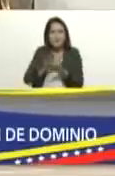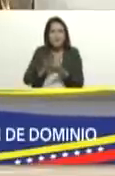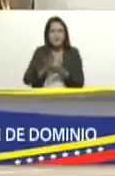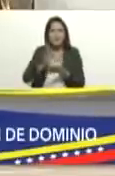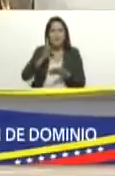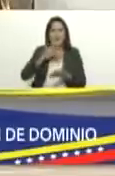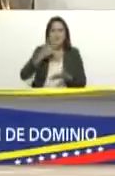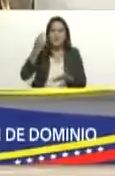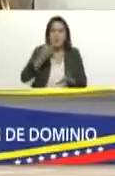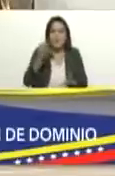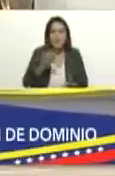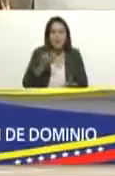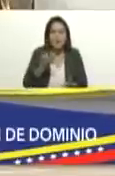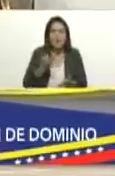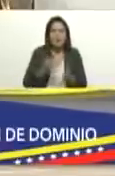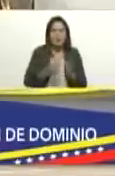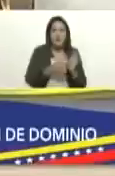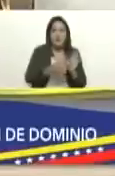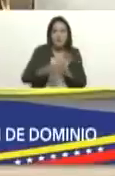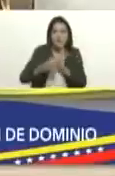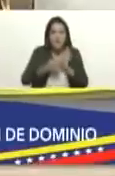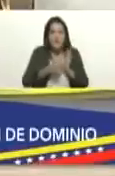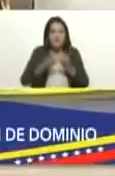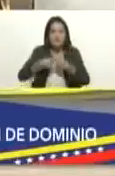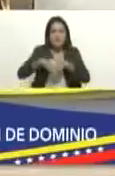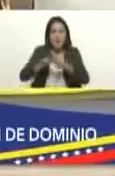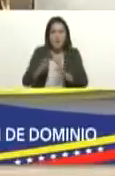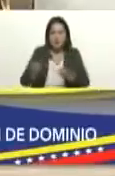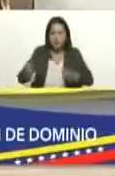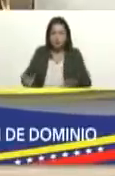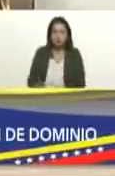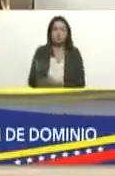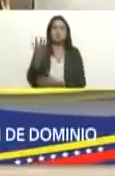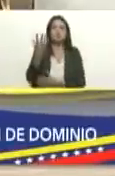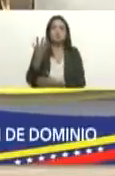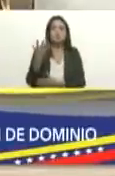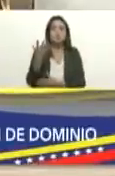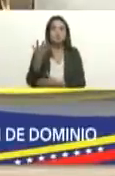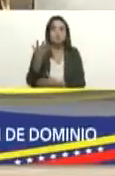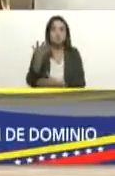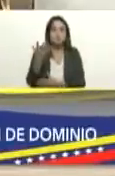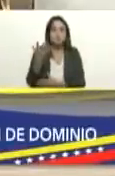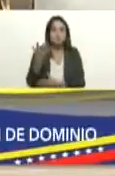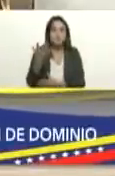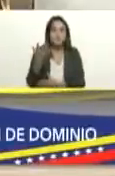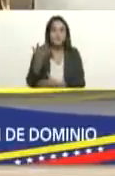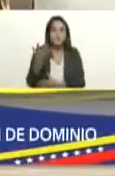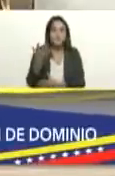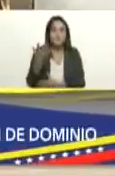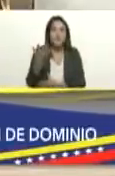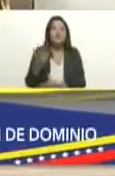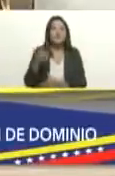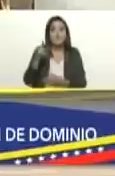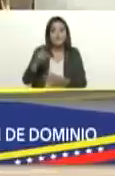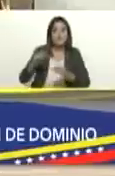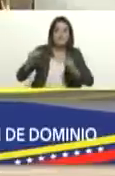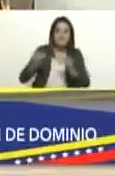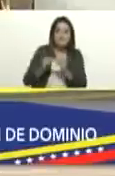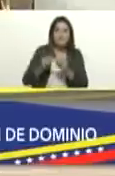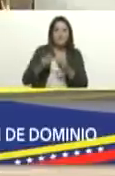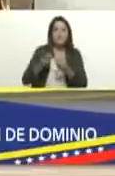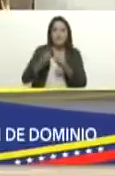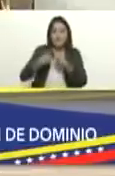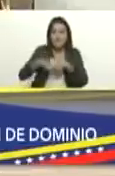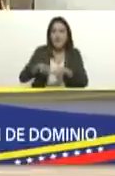en valores fundada una patria funcional pero en valores en los